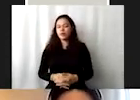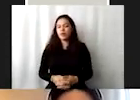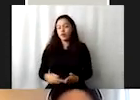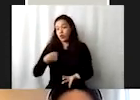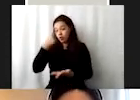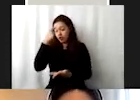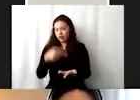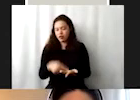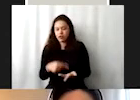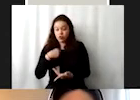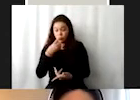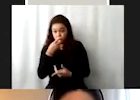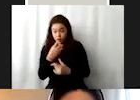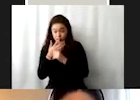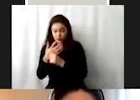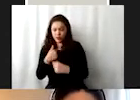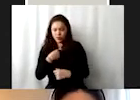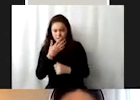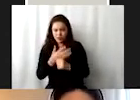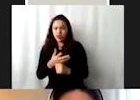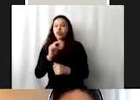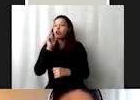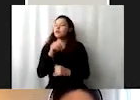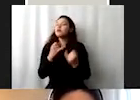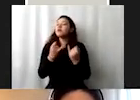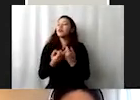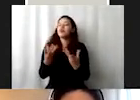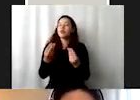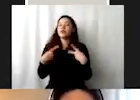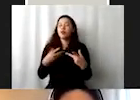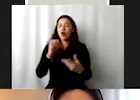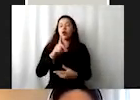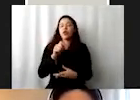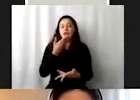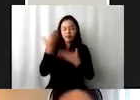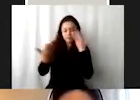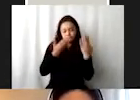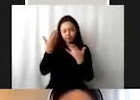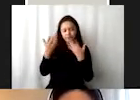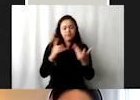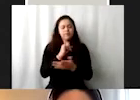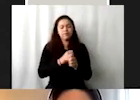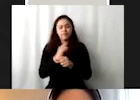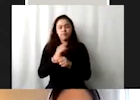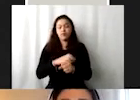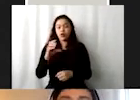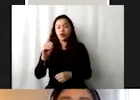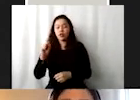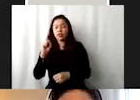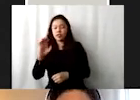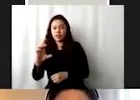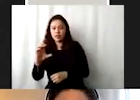lo diga yo, sino mucha gente que está estudiando y ha estudiado los ODS, es que las OSCs sí pudieron,